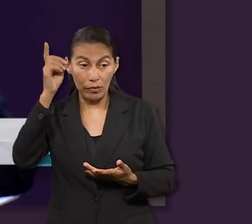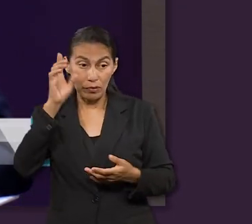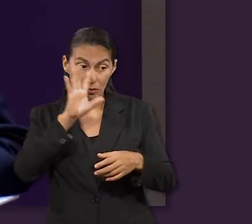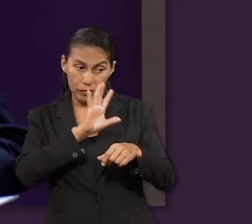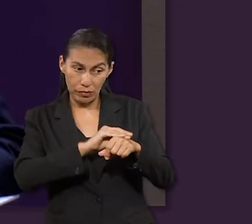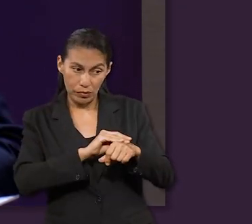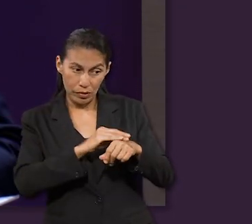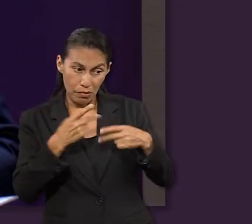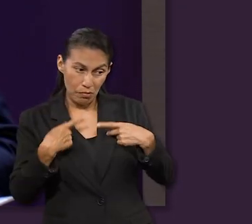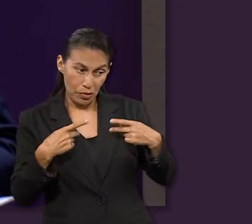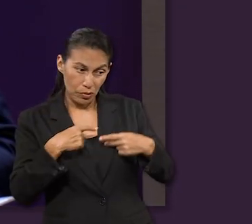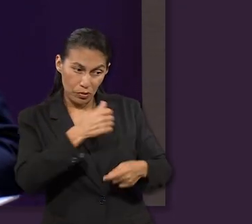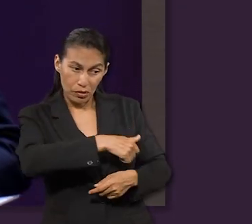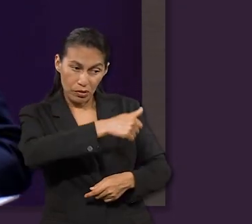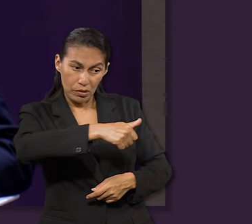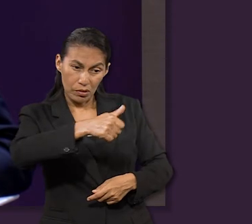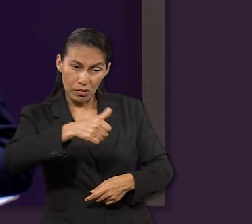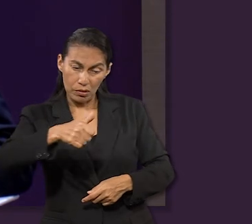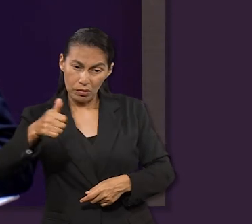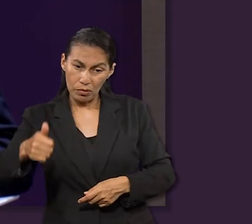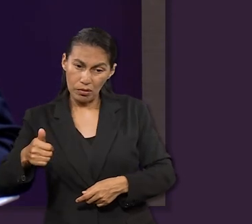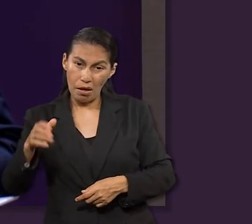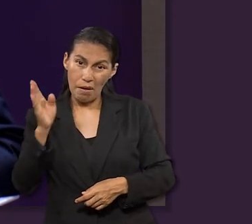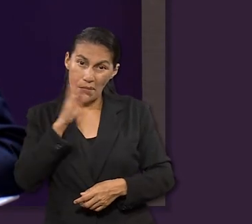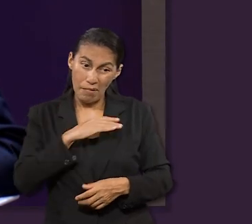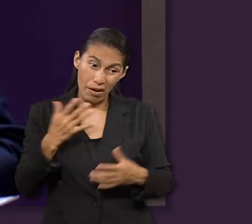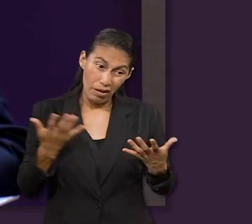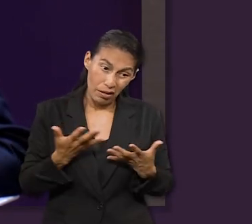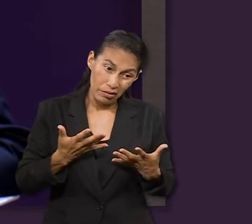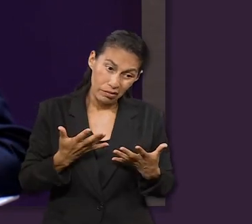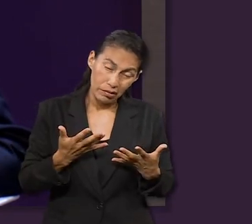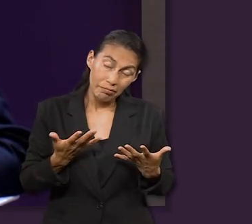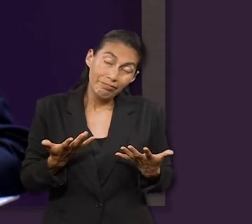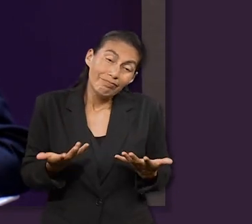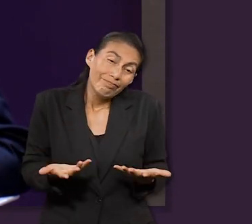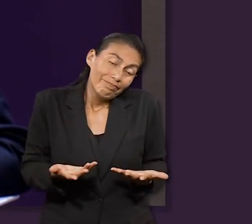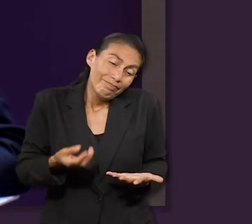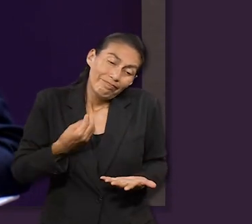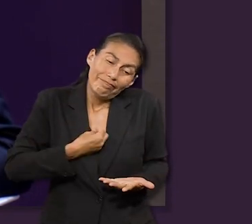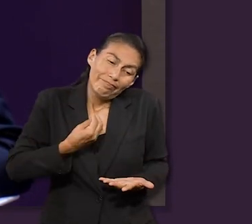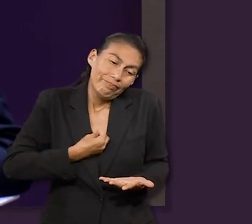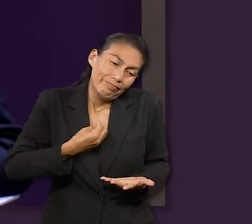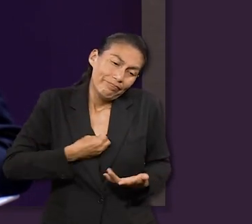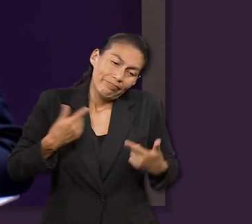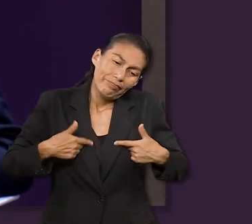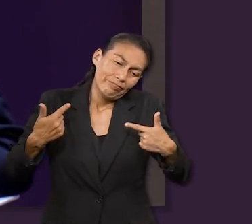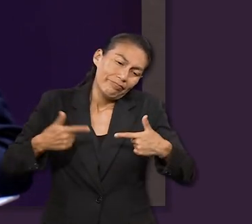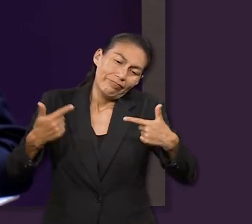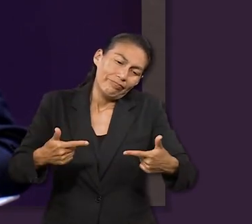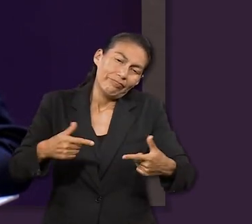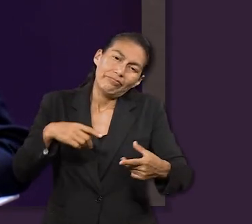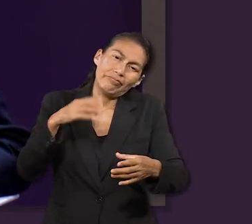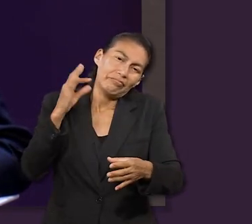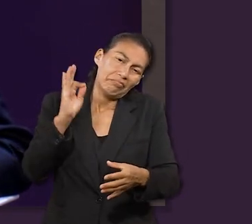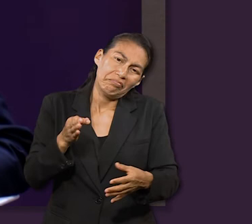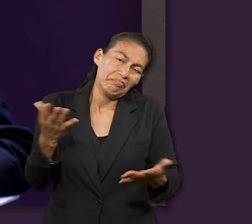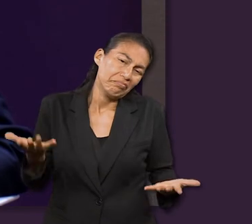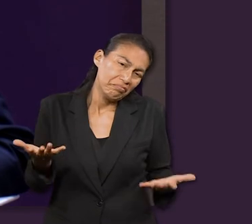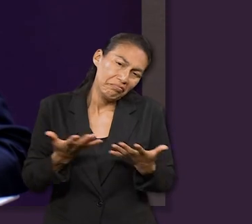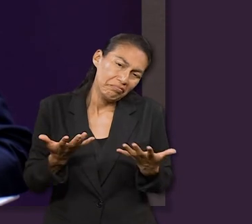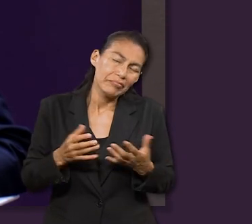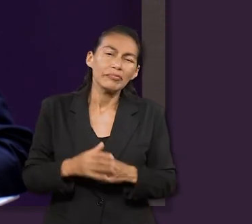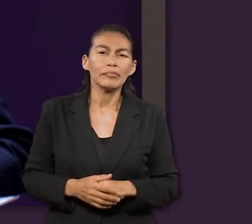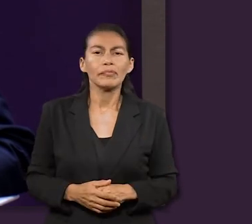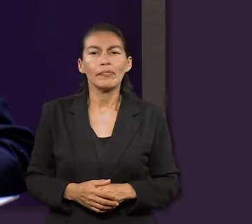coseche lo que siembre. En este caso, lo que hacemos tiene consecuencias.